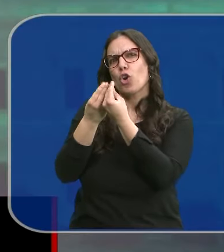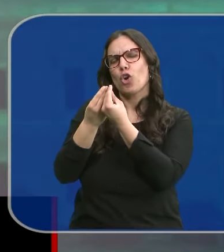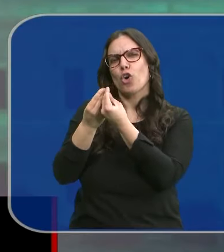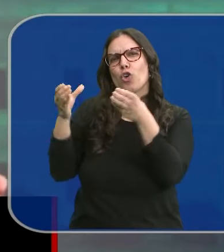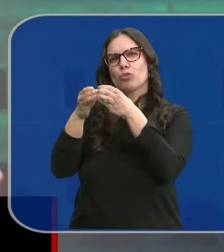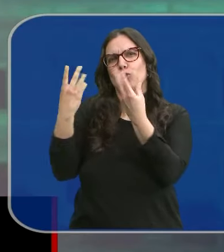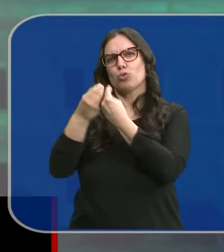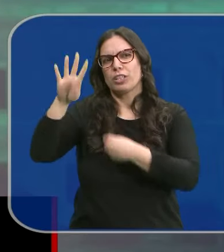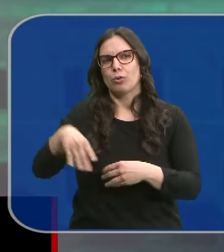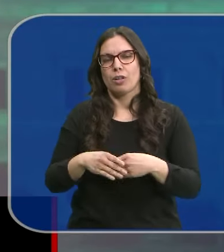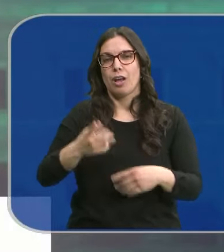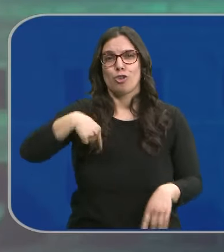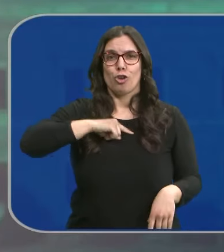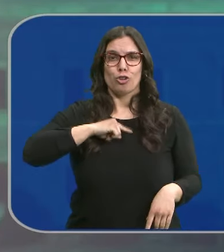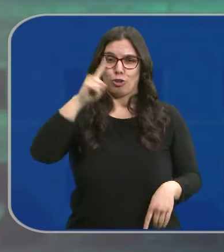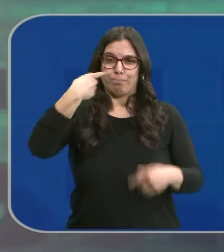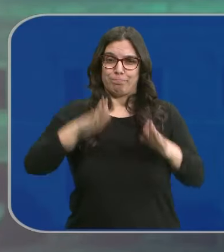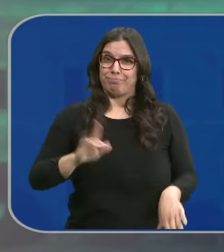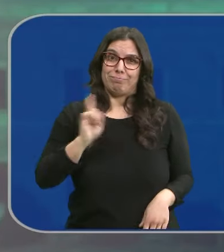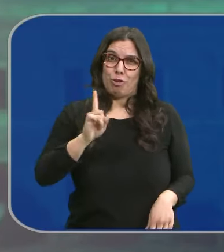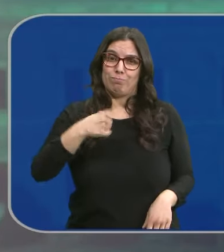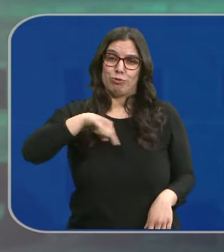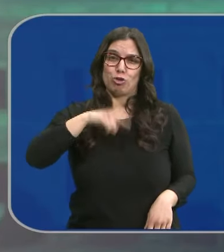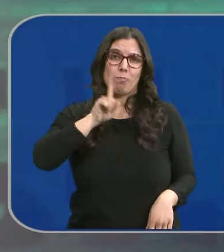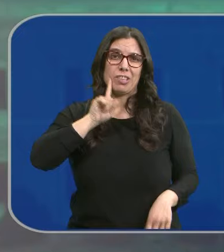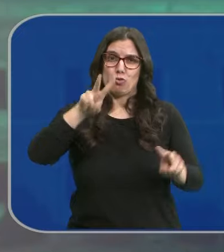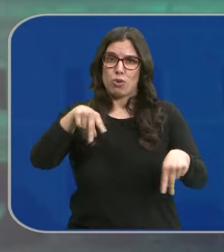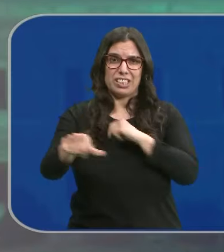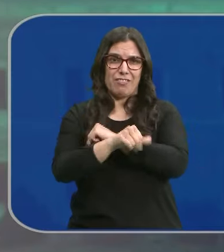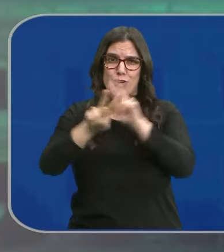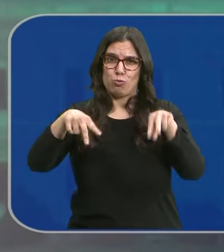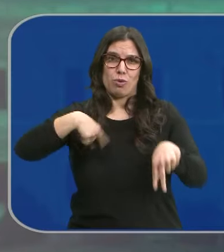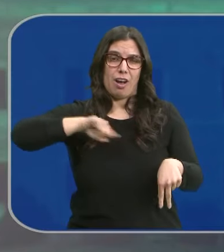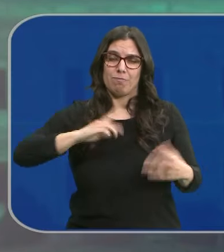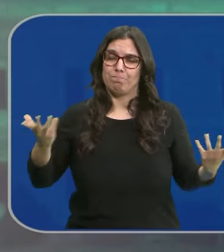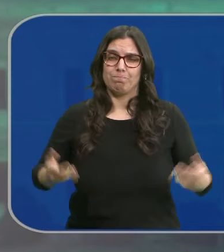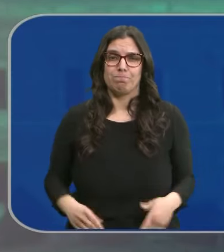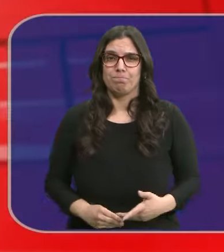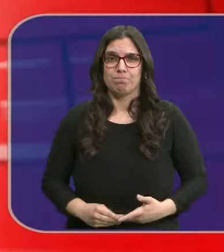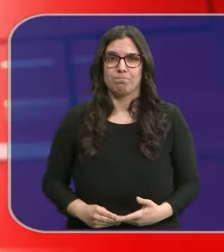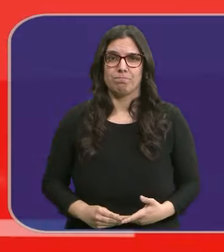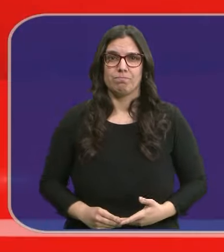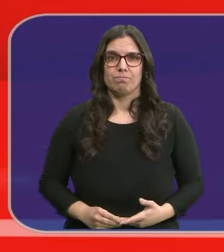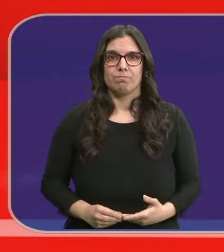Yutz. A nosotros no nos pillan en eso. A nosotros no nos pillan mintiendo ni estafando a los españoles.